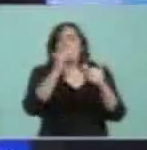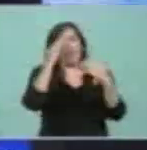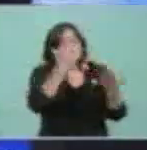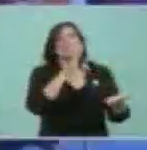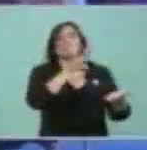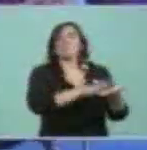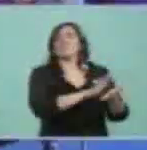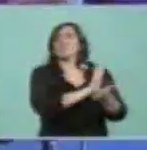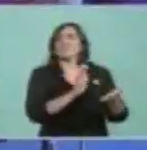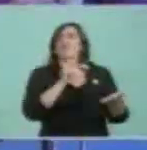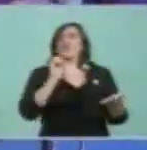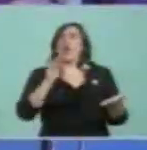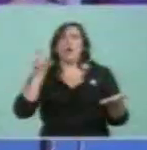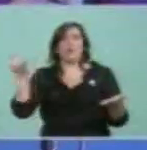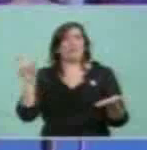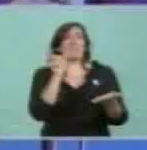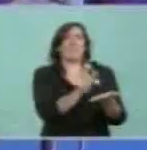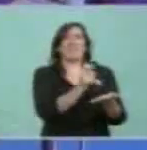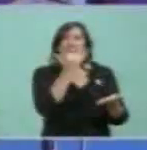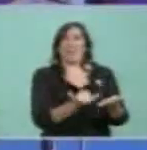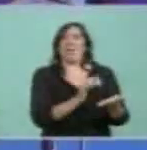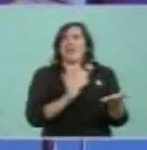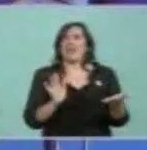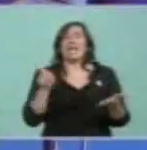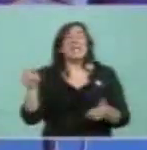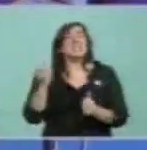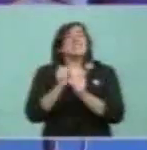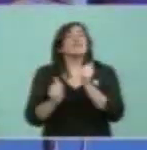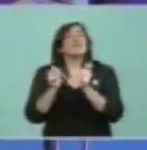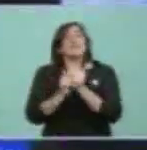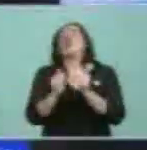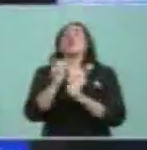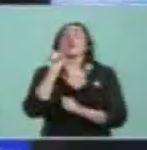Y quedó en la historia con esa frase